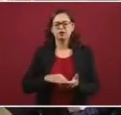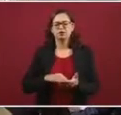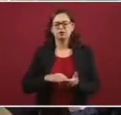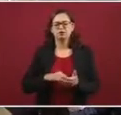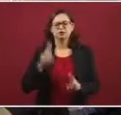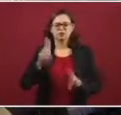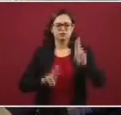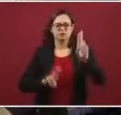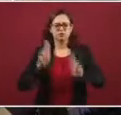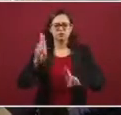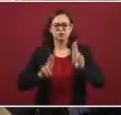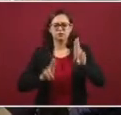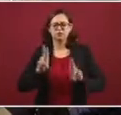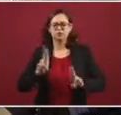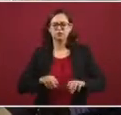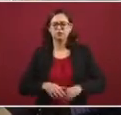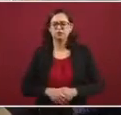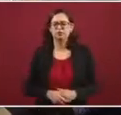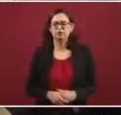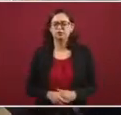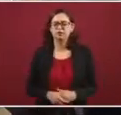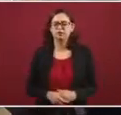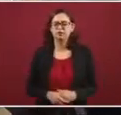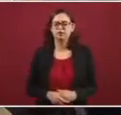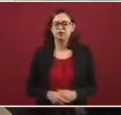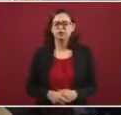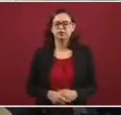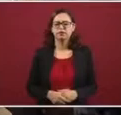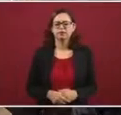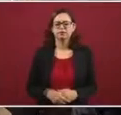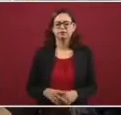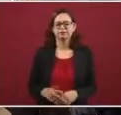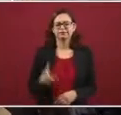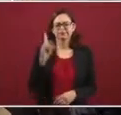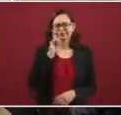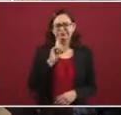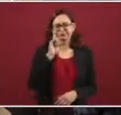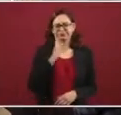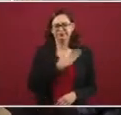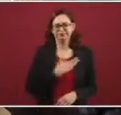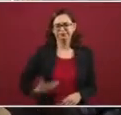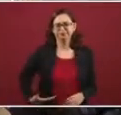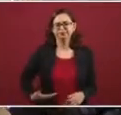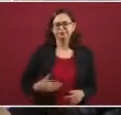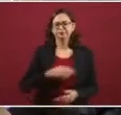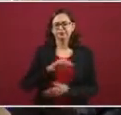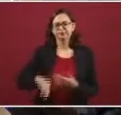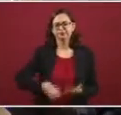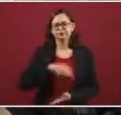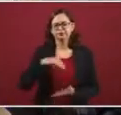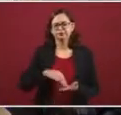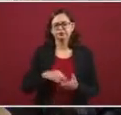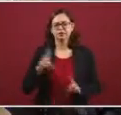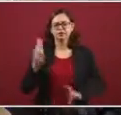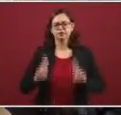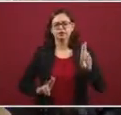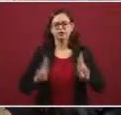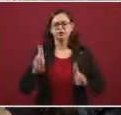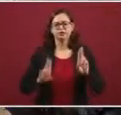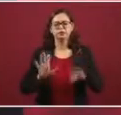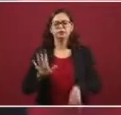está aquí la presidenta municipal de Naucalpan porque nos hizo una